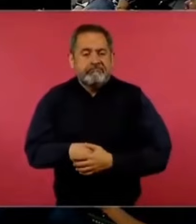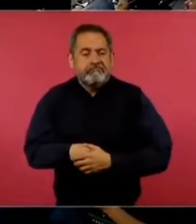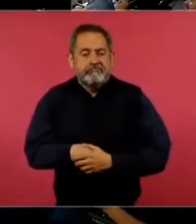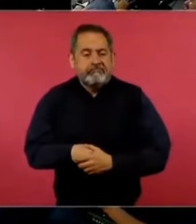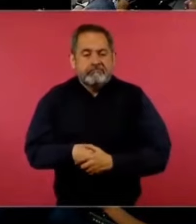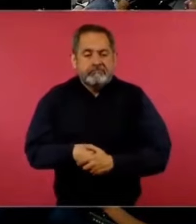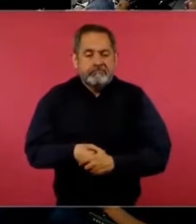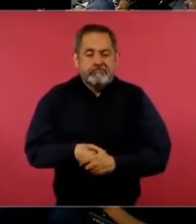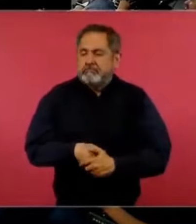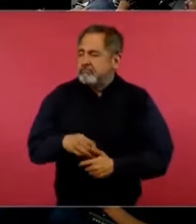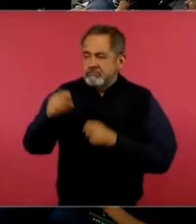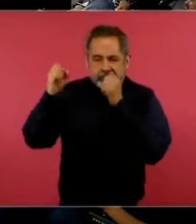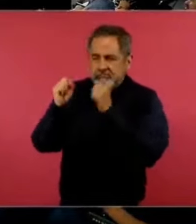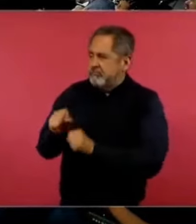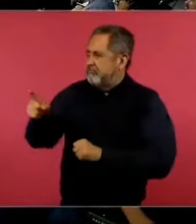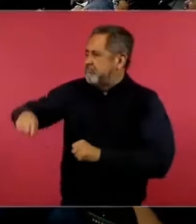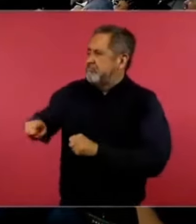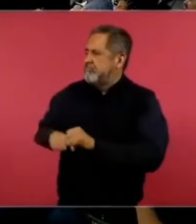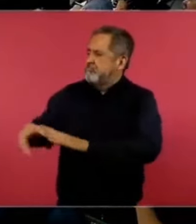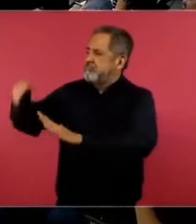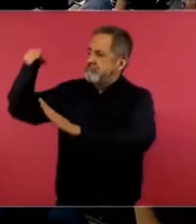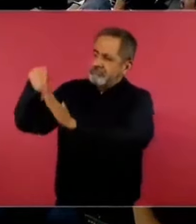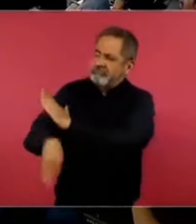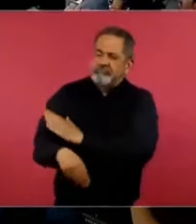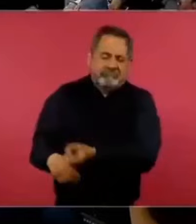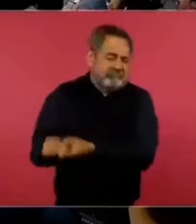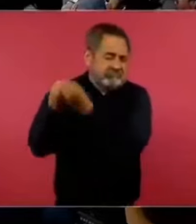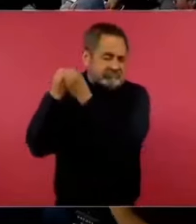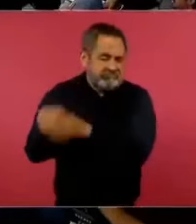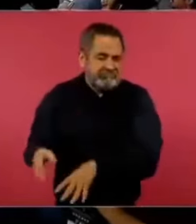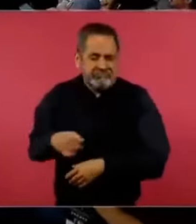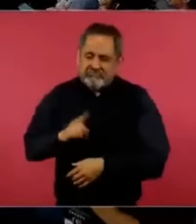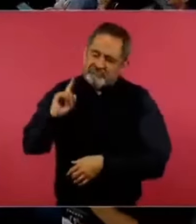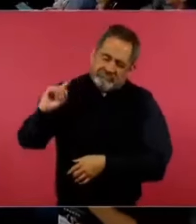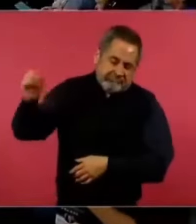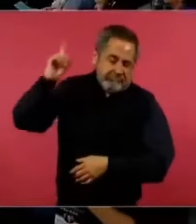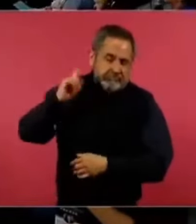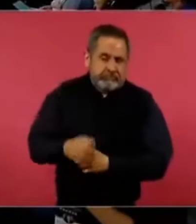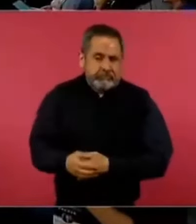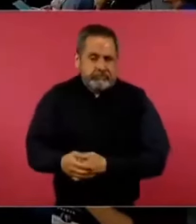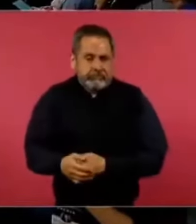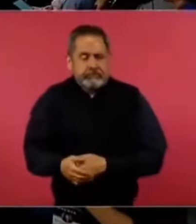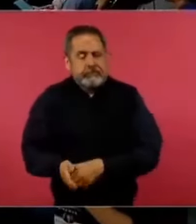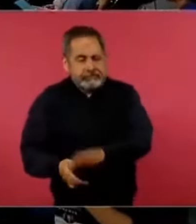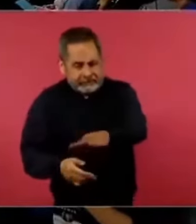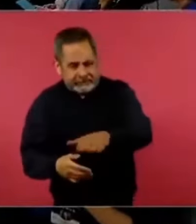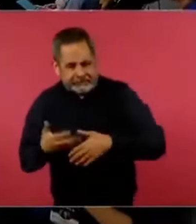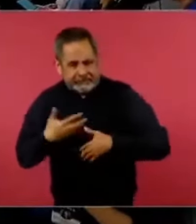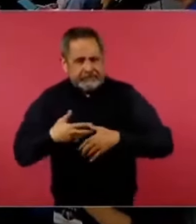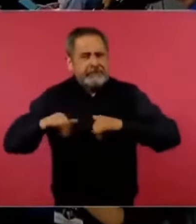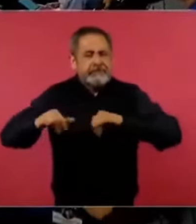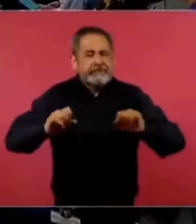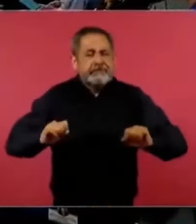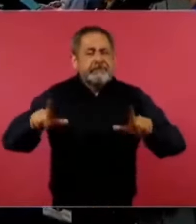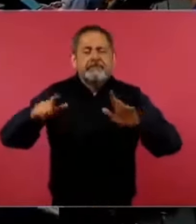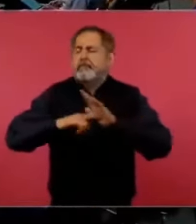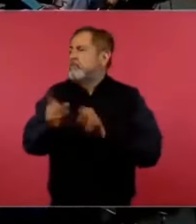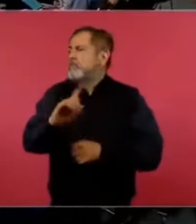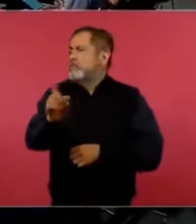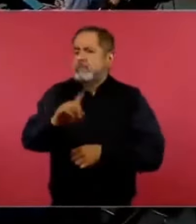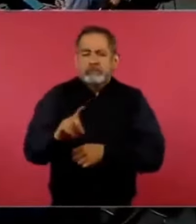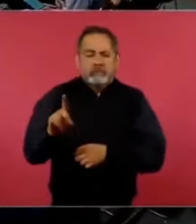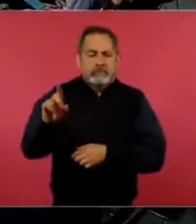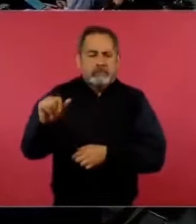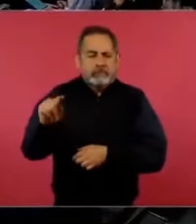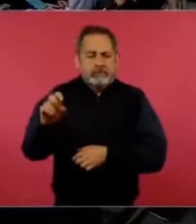Nuestro fracaso rotundo, ¿no tienes un mapa?, no, pero no el mapa, los datos,